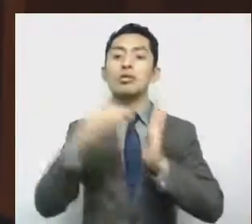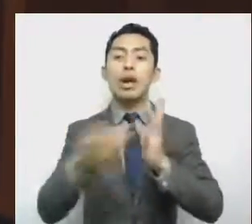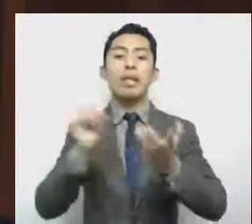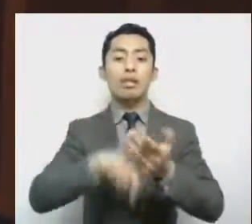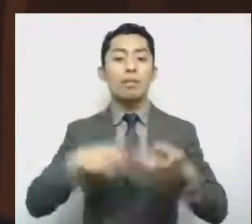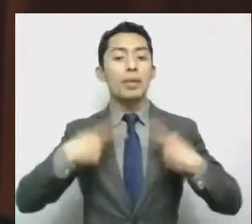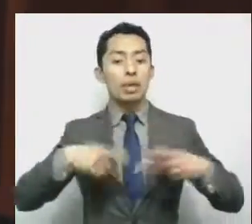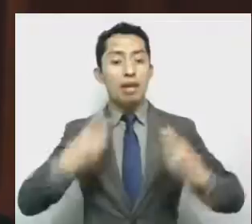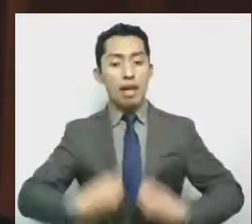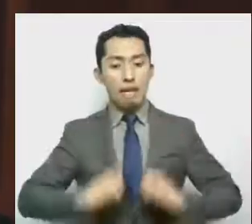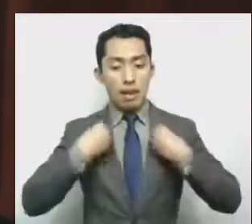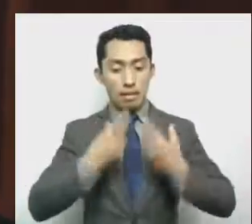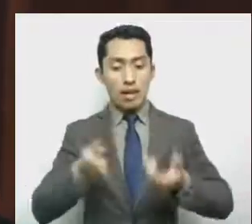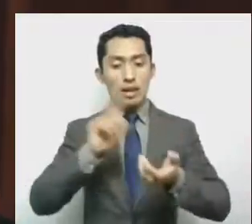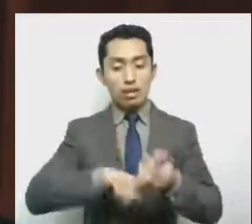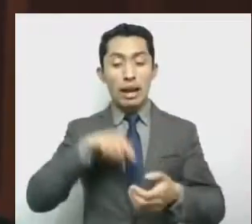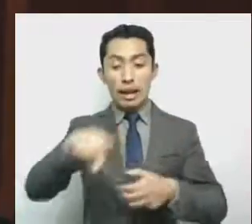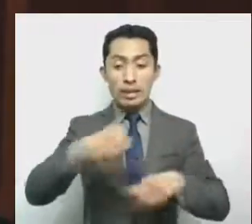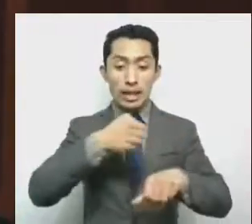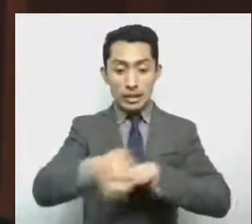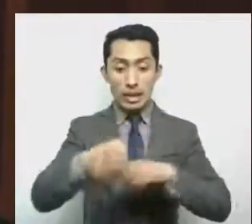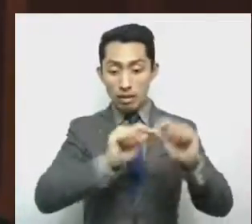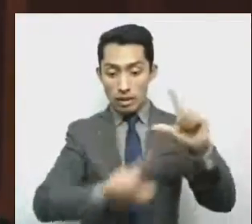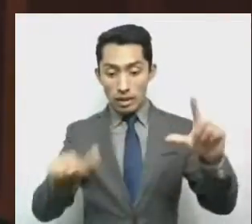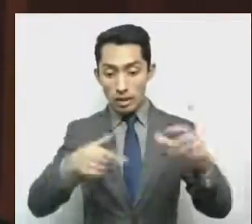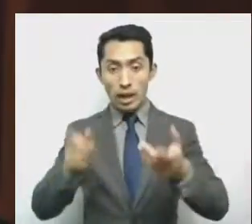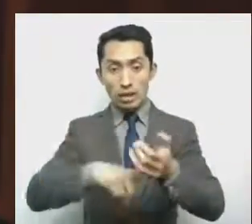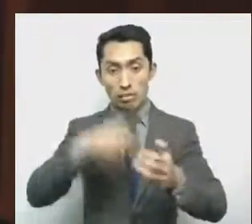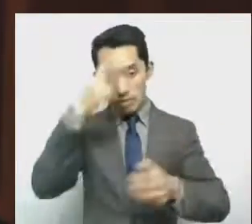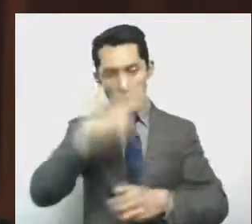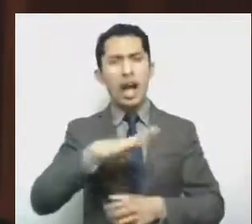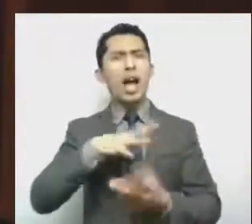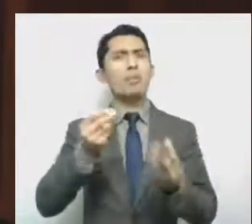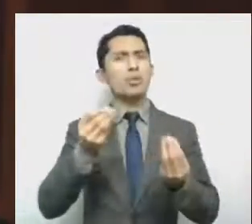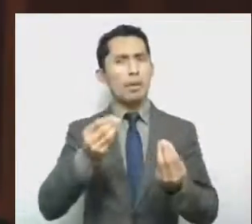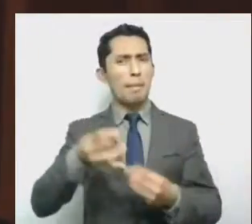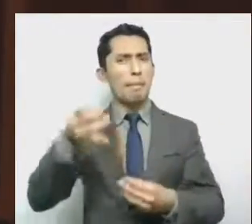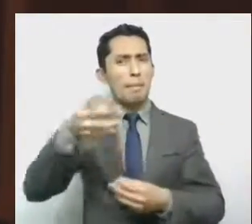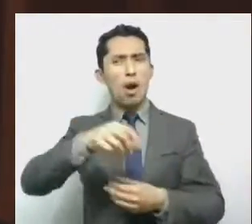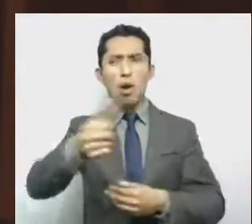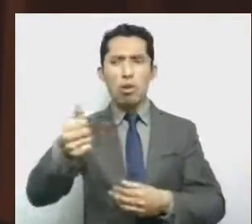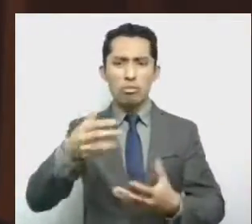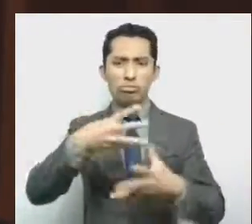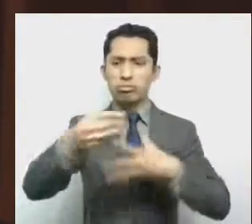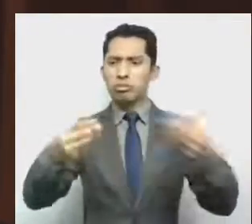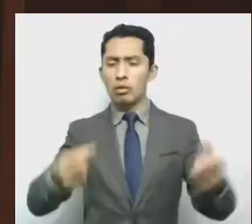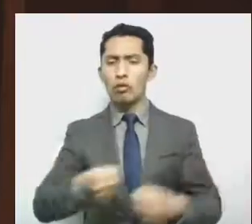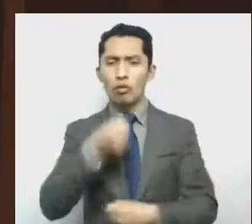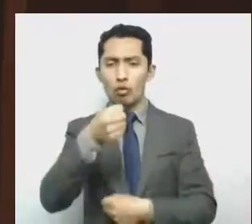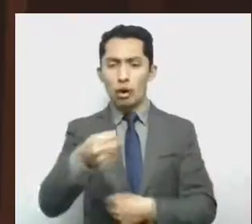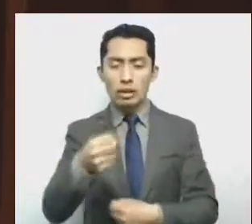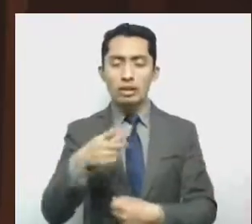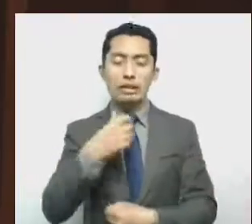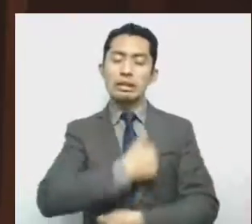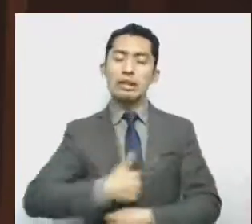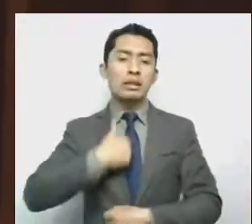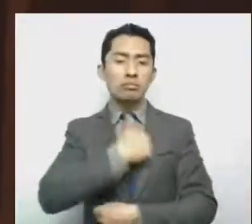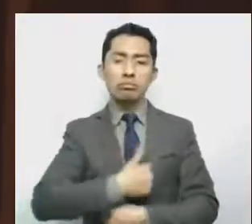es uno de los estados del país con más contagios y que desafortunadamente no cuenta con la